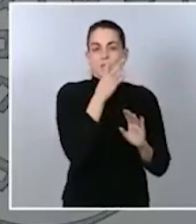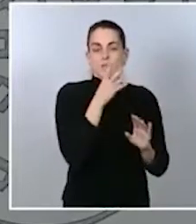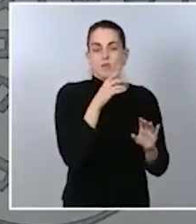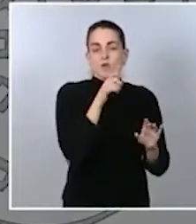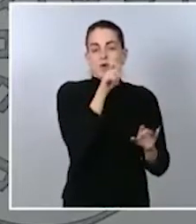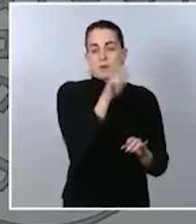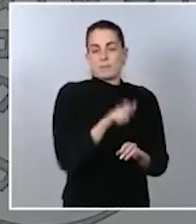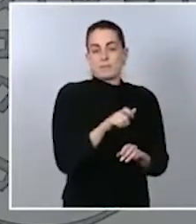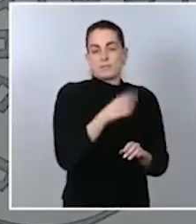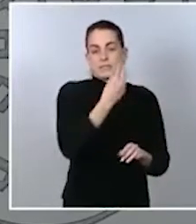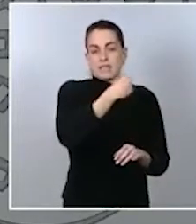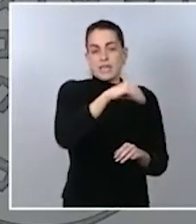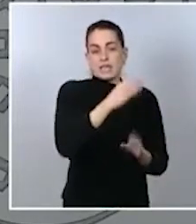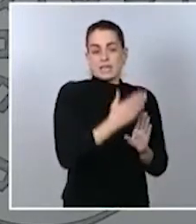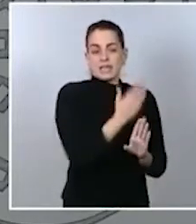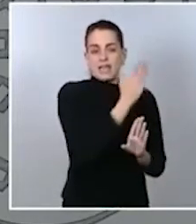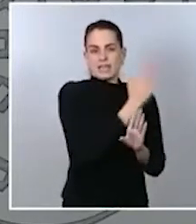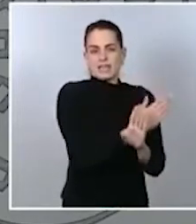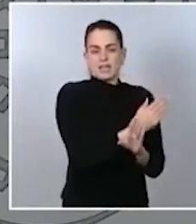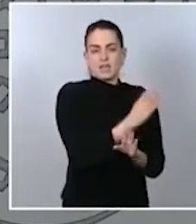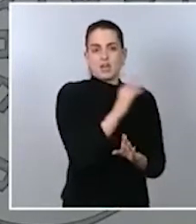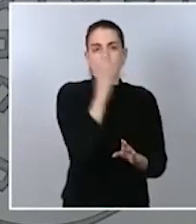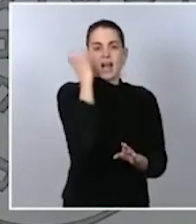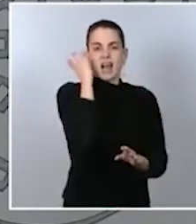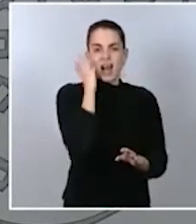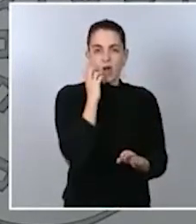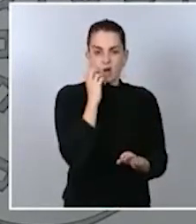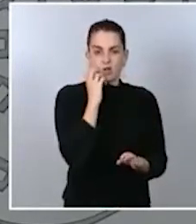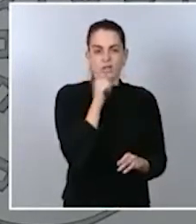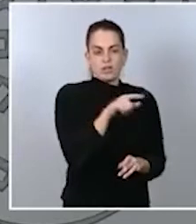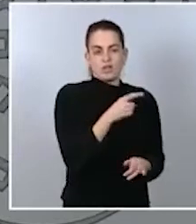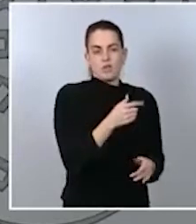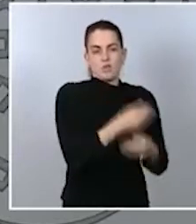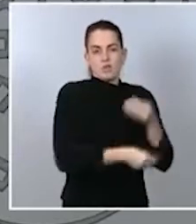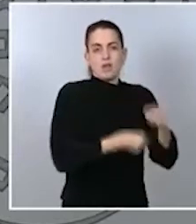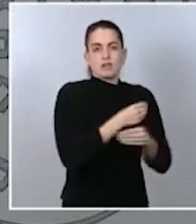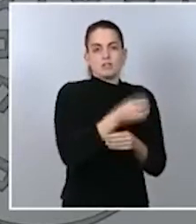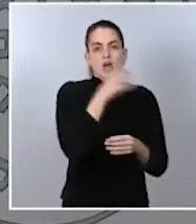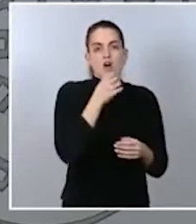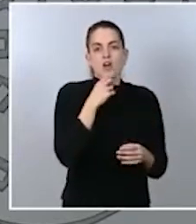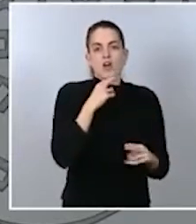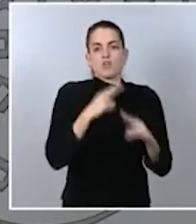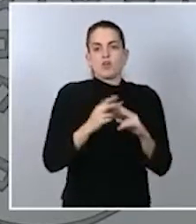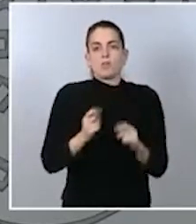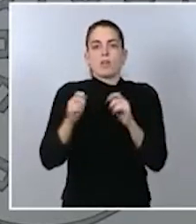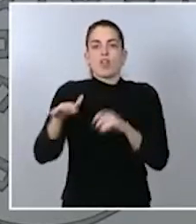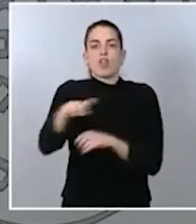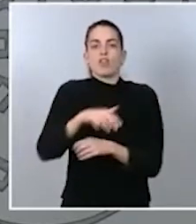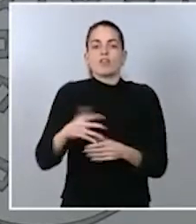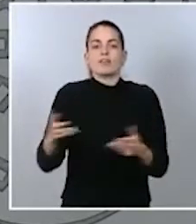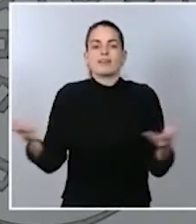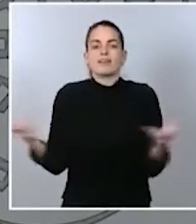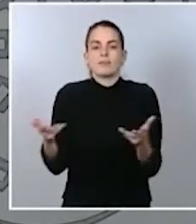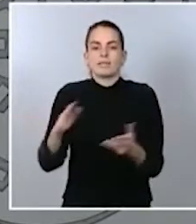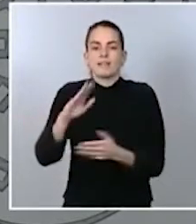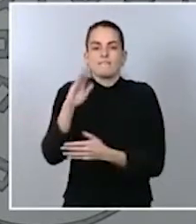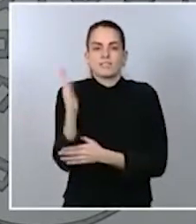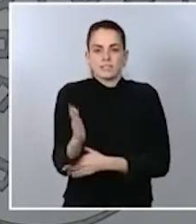del Ejecutivo del señor Rajoy. Ahora se denominan zonas gravemente afectadas por algún tipo de